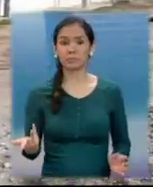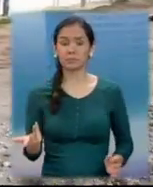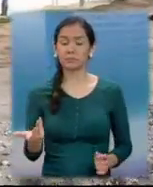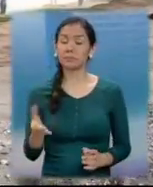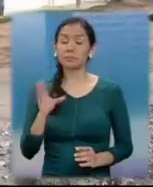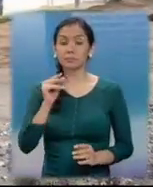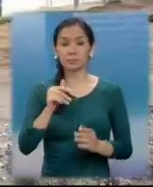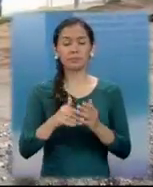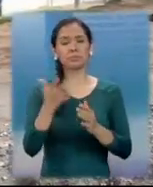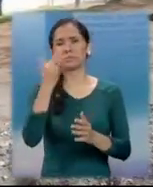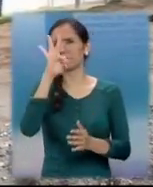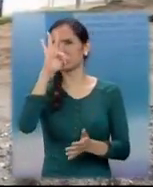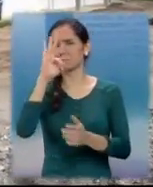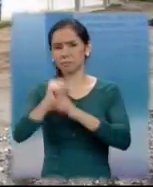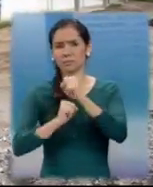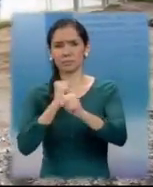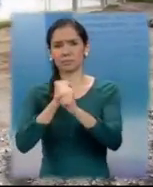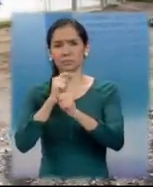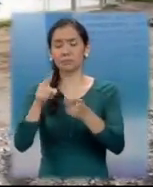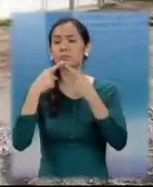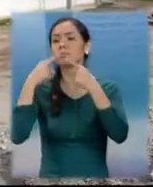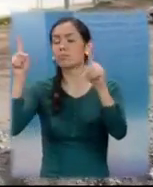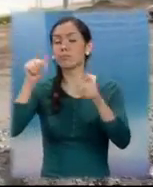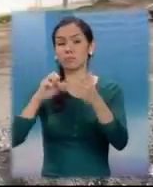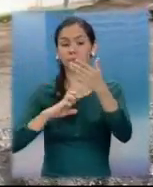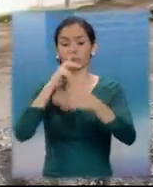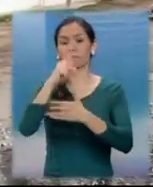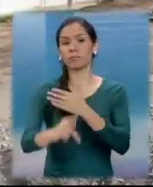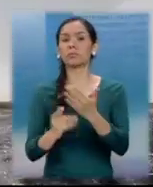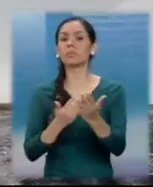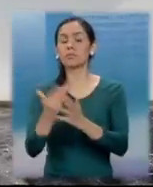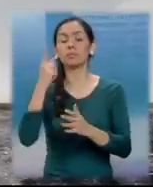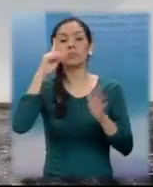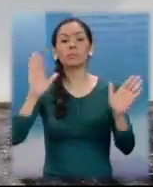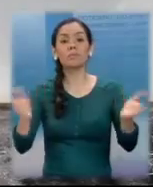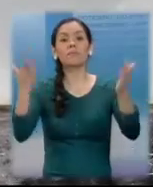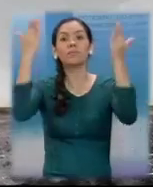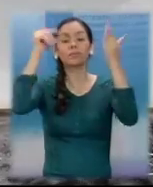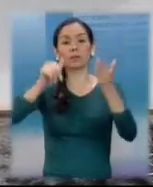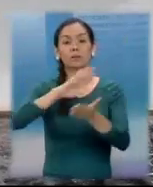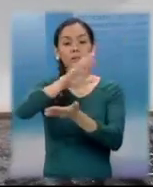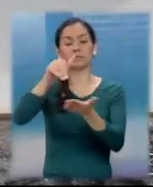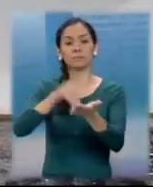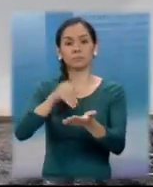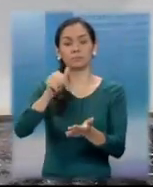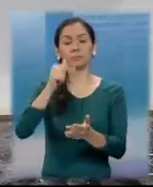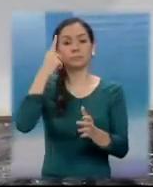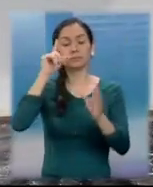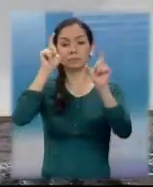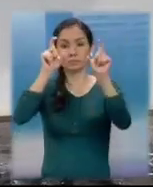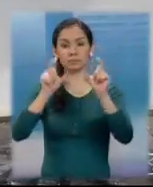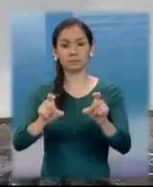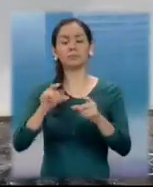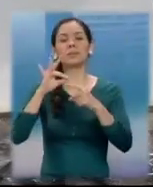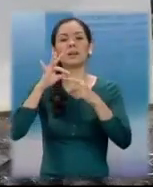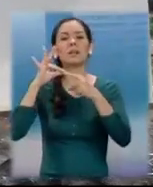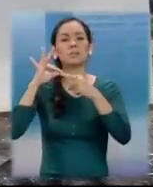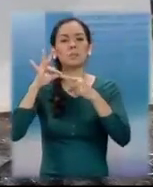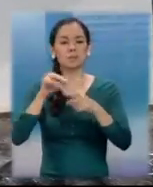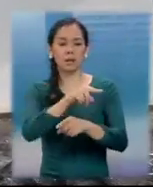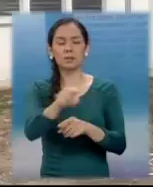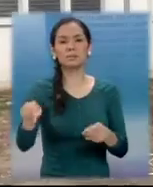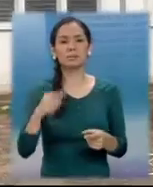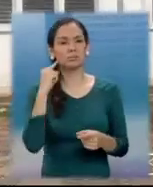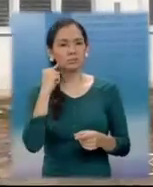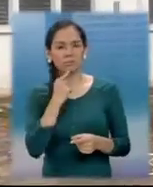Luego de más de tres años que se diera a conocer sobre el proyecto de construcción del centro de rehabilitación para personas con capacidades especiales, su